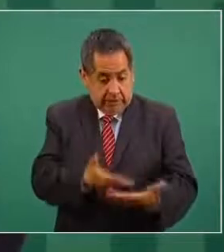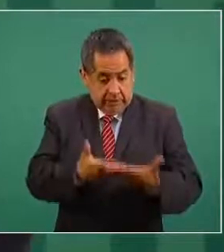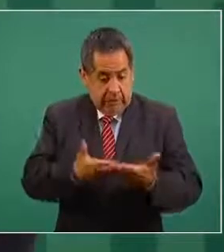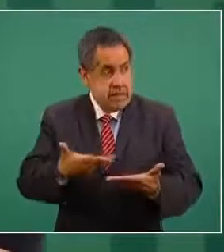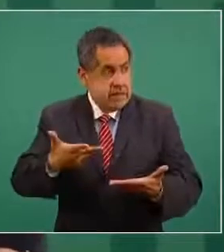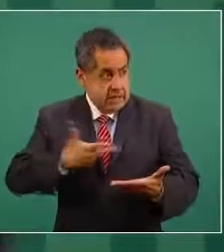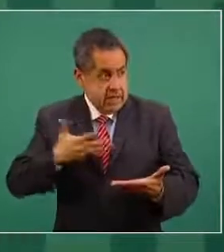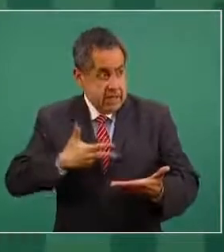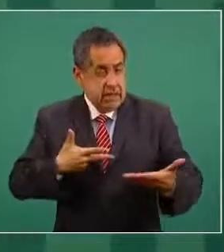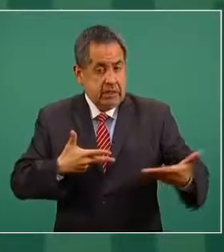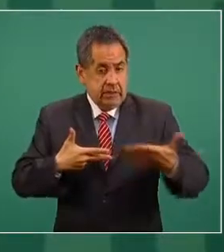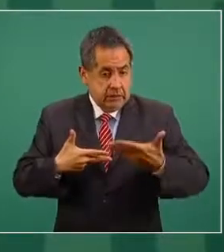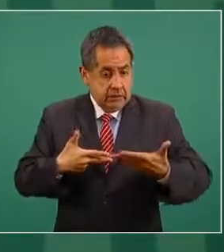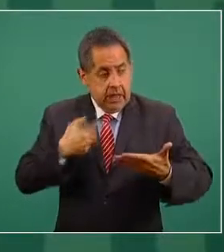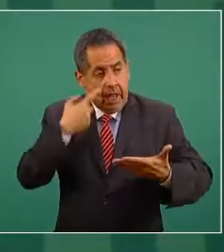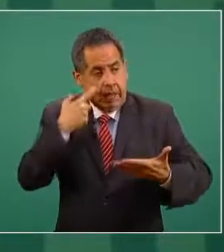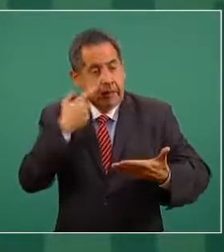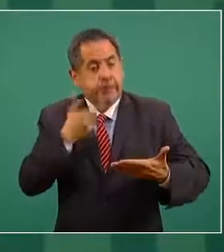tengas, Estados Unidos,